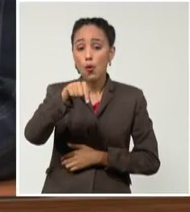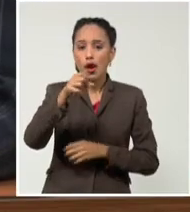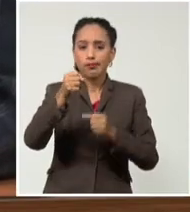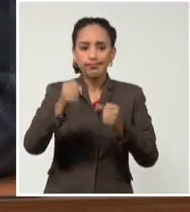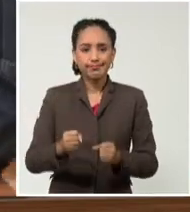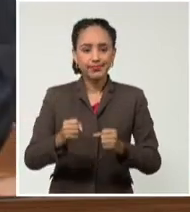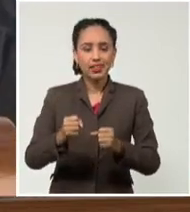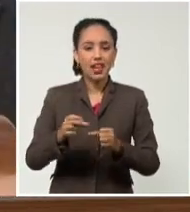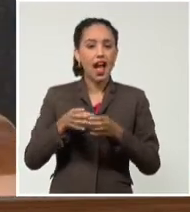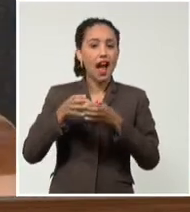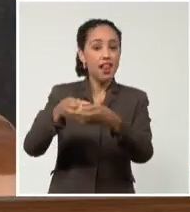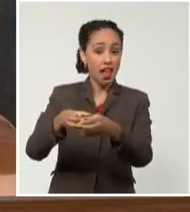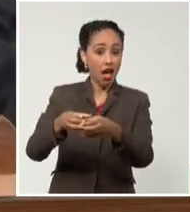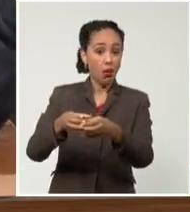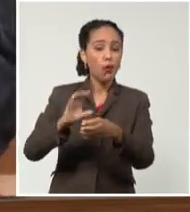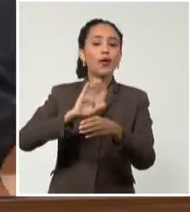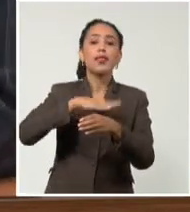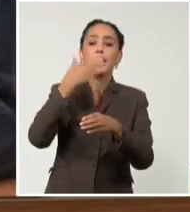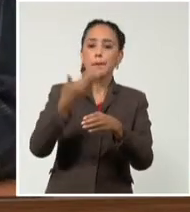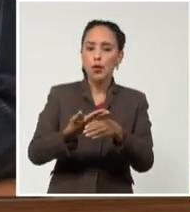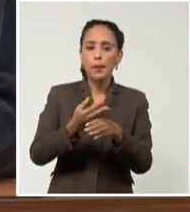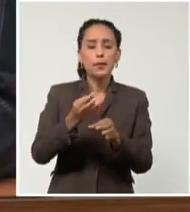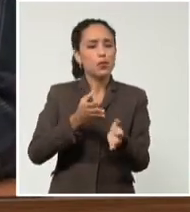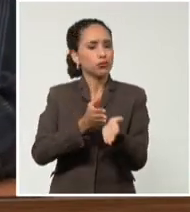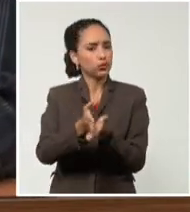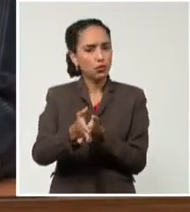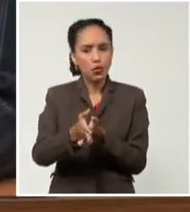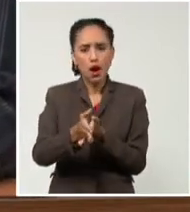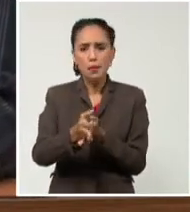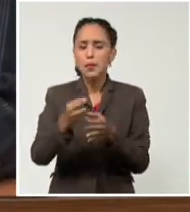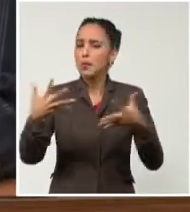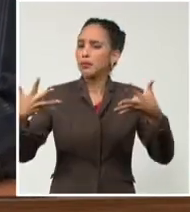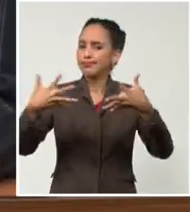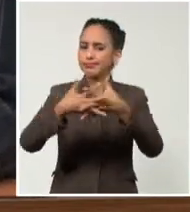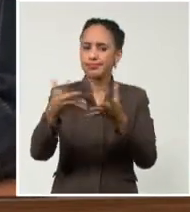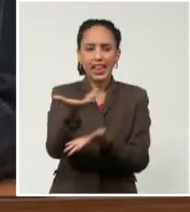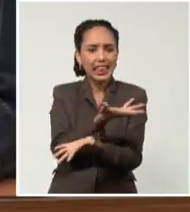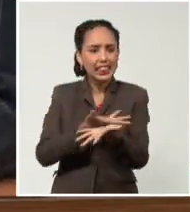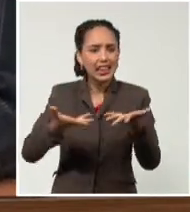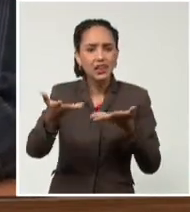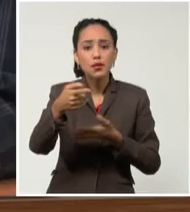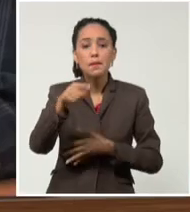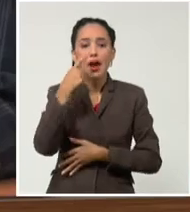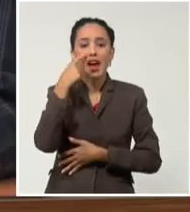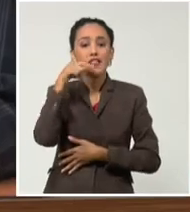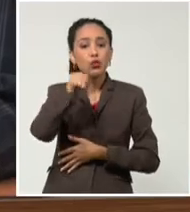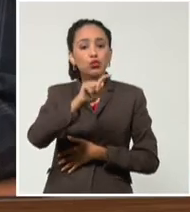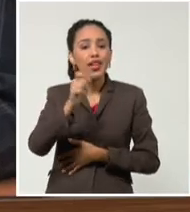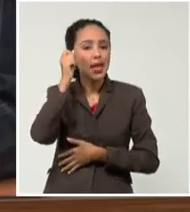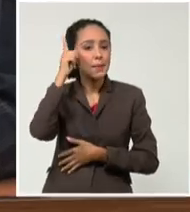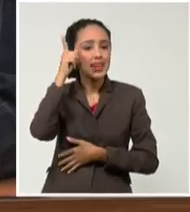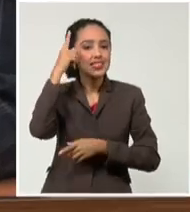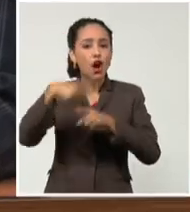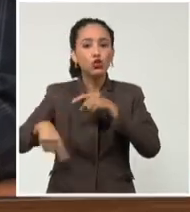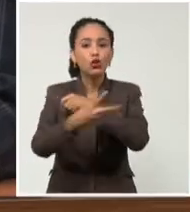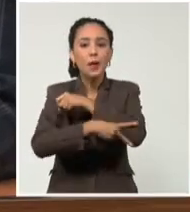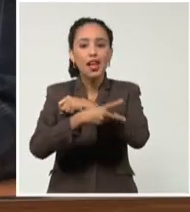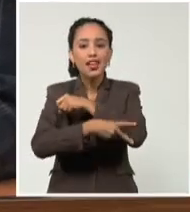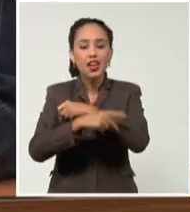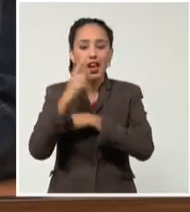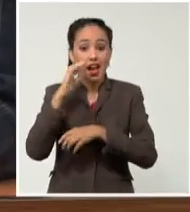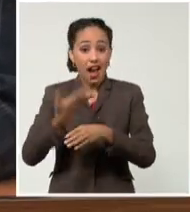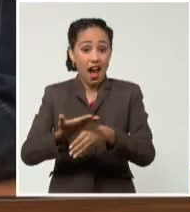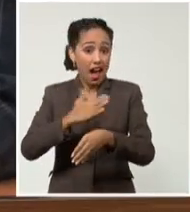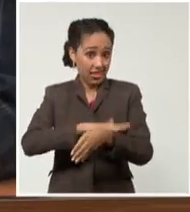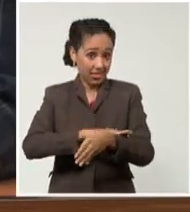con toda seguridad, mantendremos un contacto, intercambio para ver sus experiencias antes de que se incorporen al combate, antes